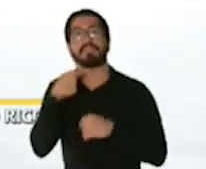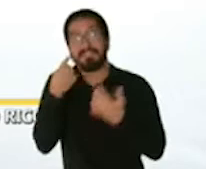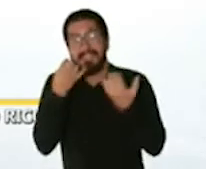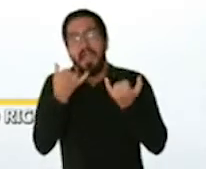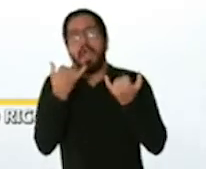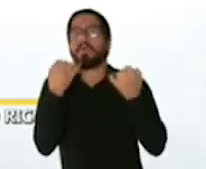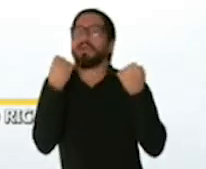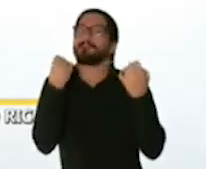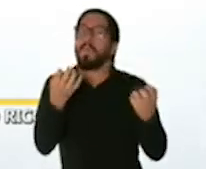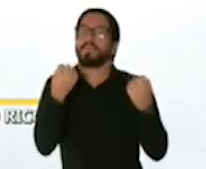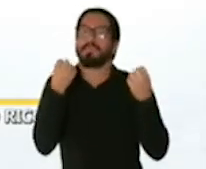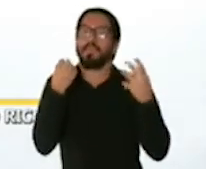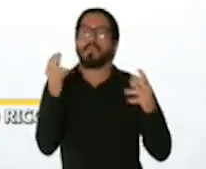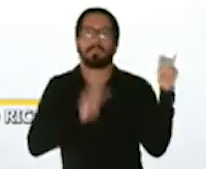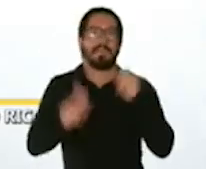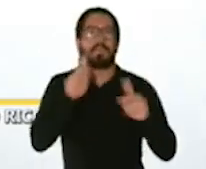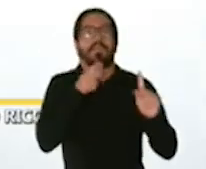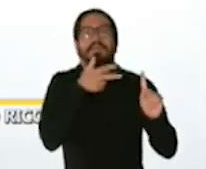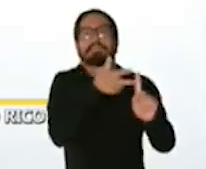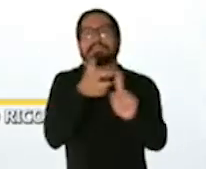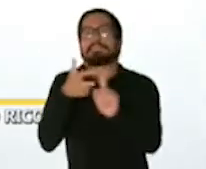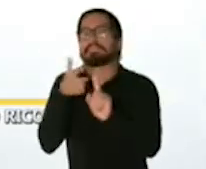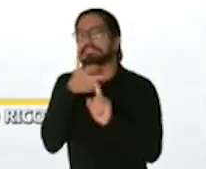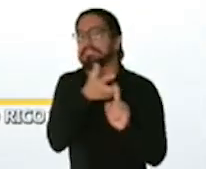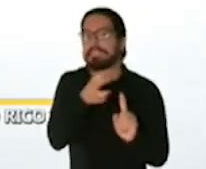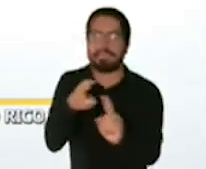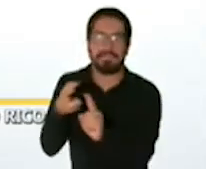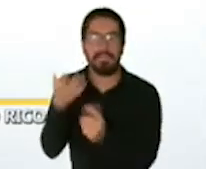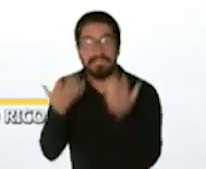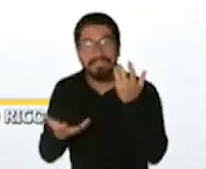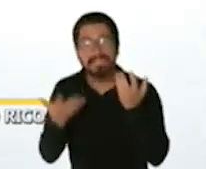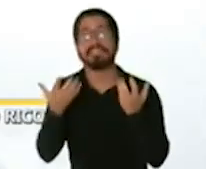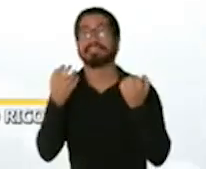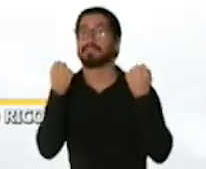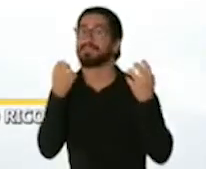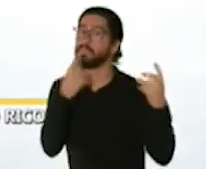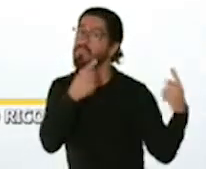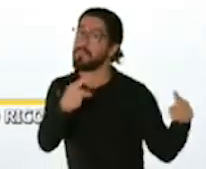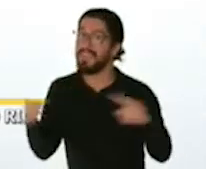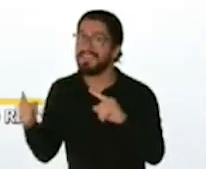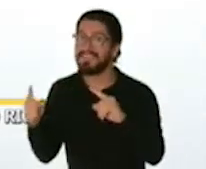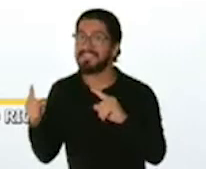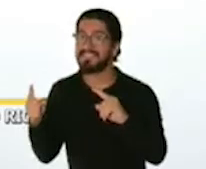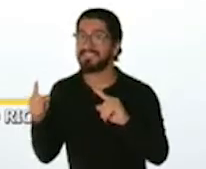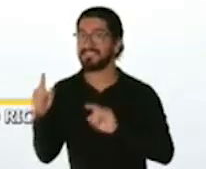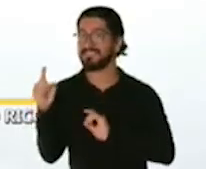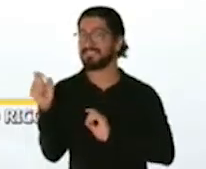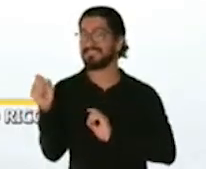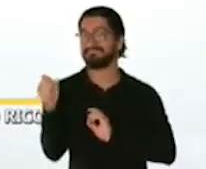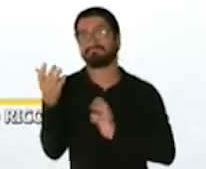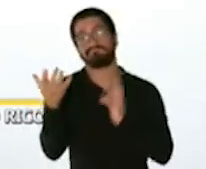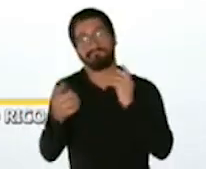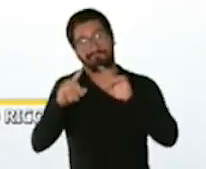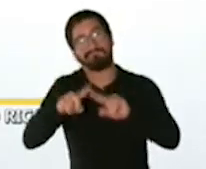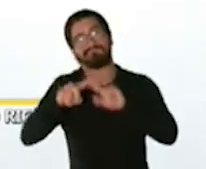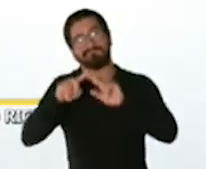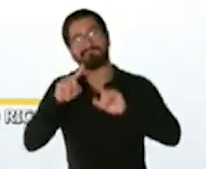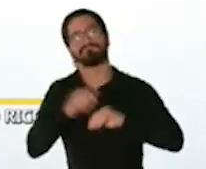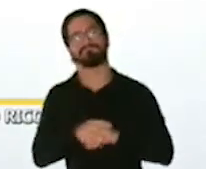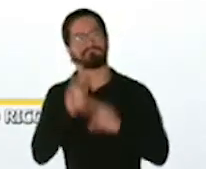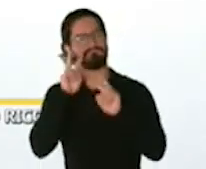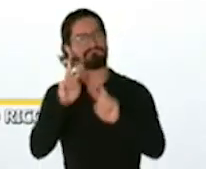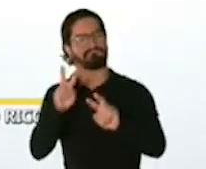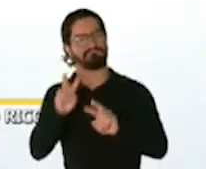más casos del usual porque usualmente no hay una meta de vacunar a toda la población y